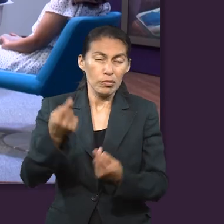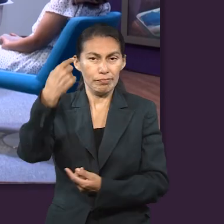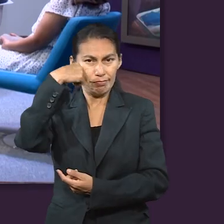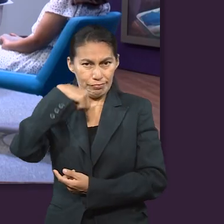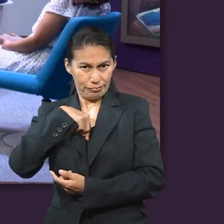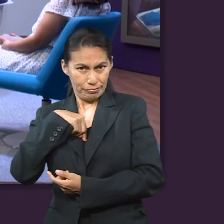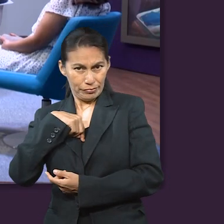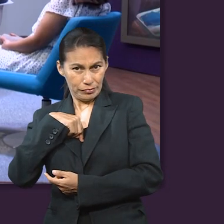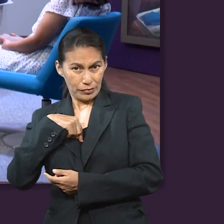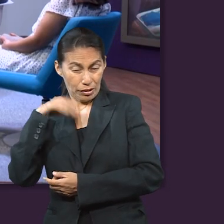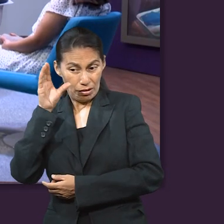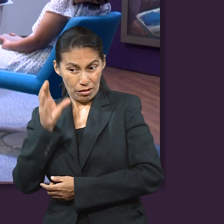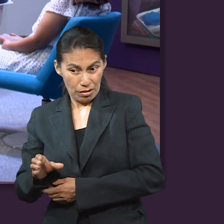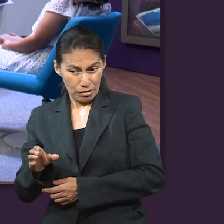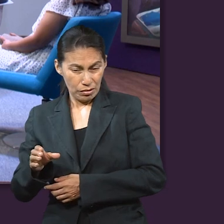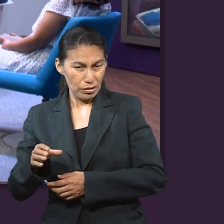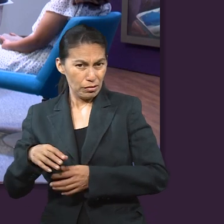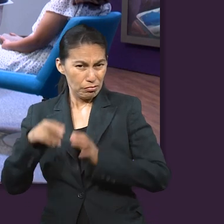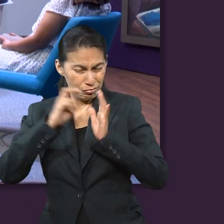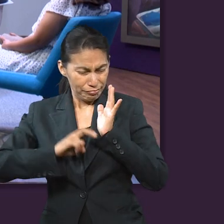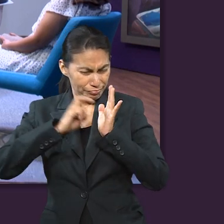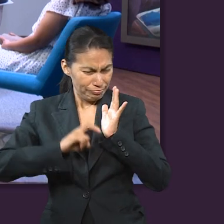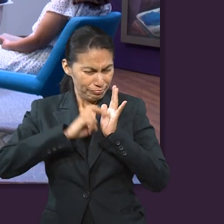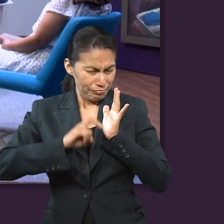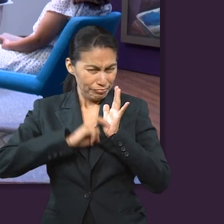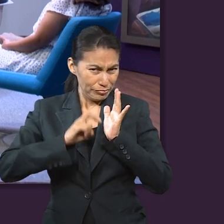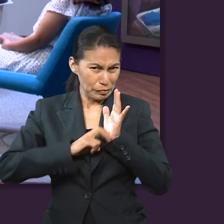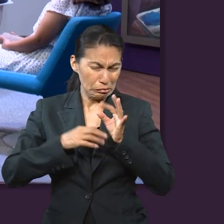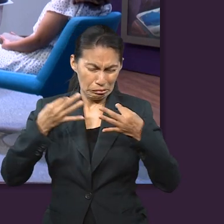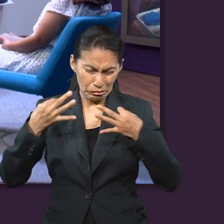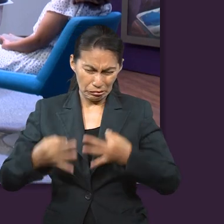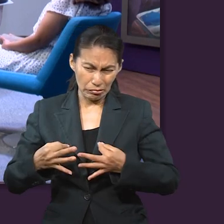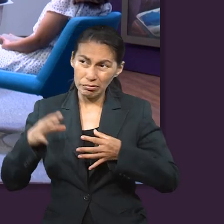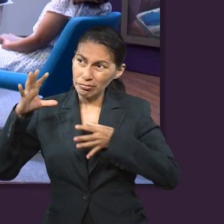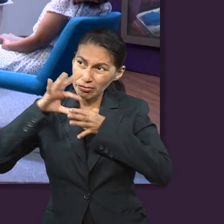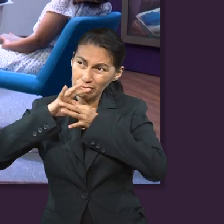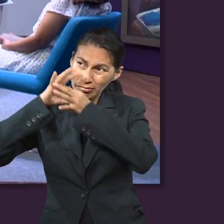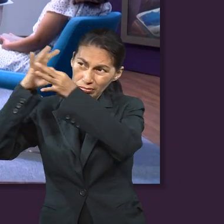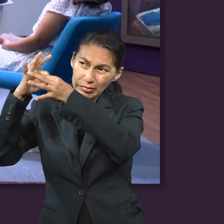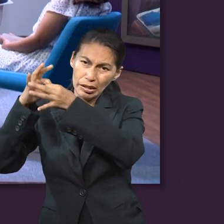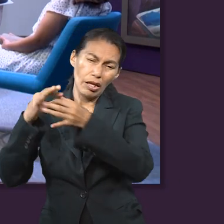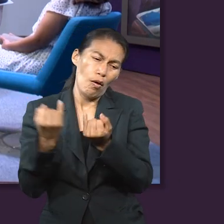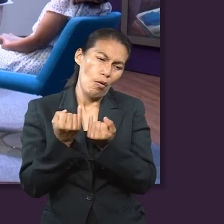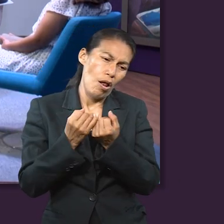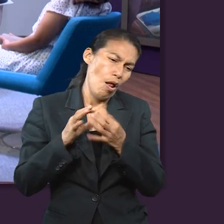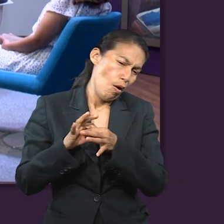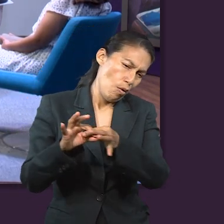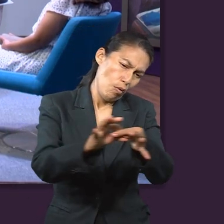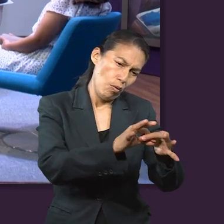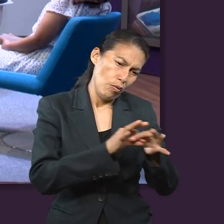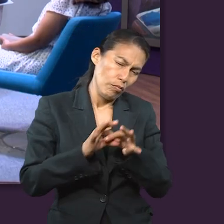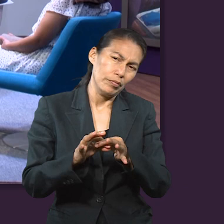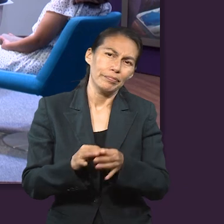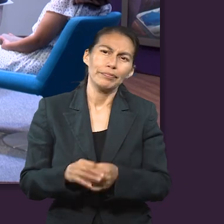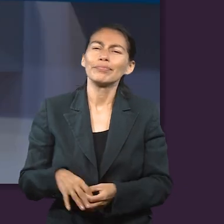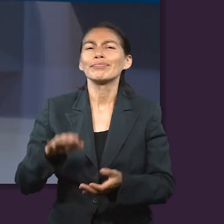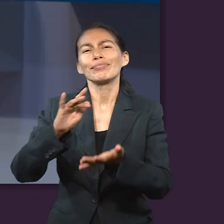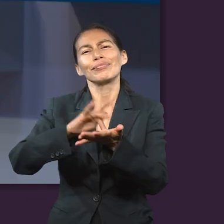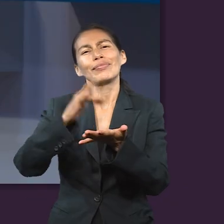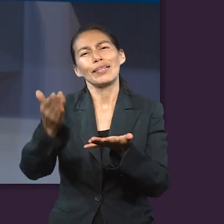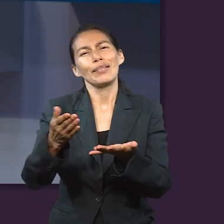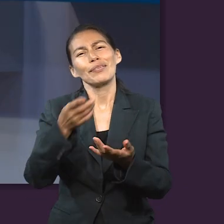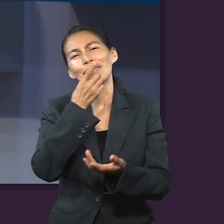Entonces, trabajar a nivel personal y a nivel comunidad para desarrollar y hacer que nuestro carácter crezca.